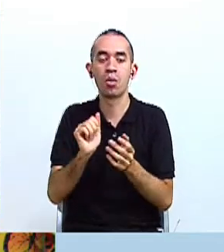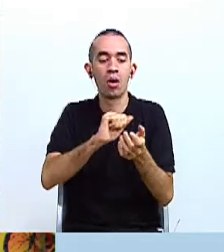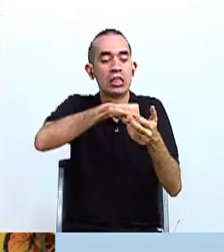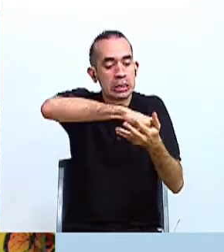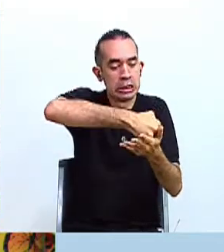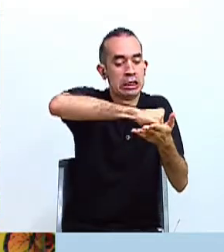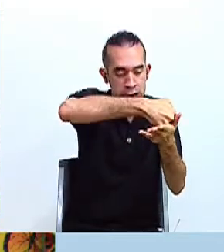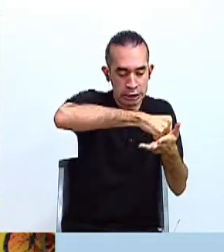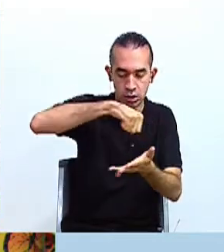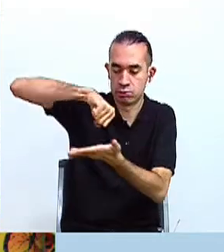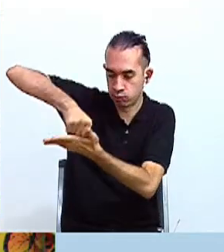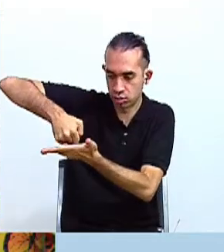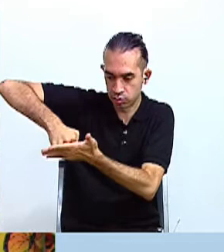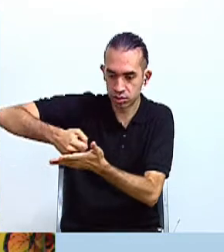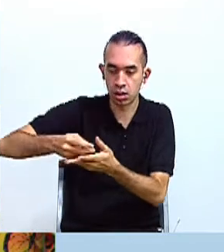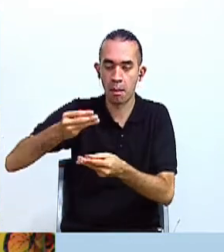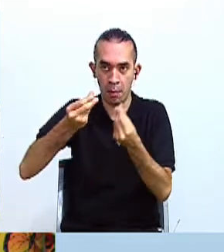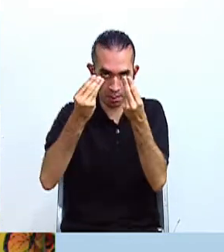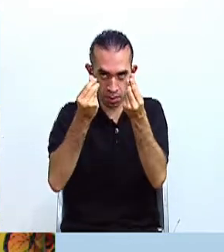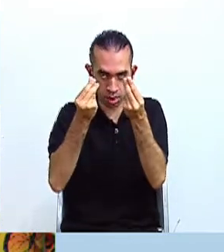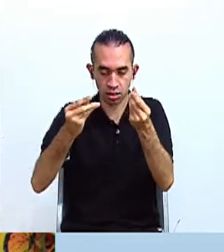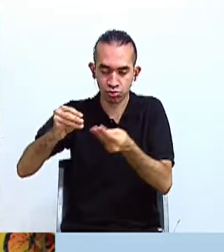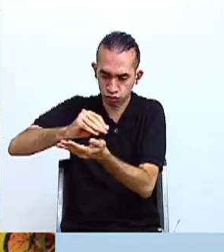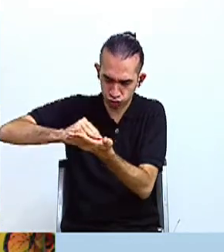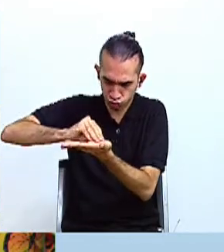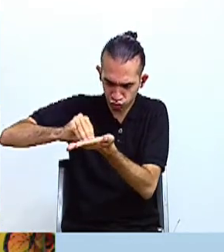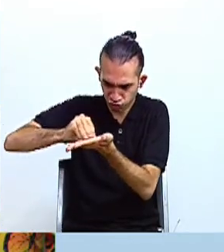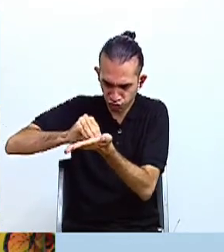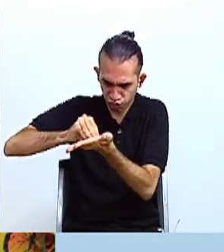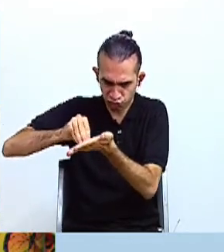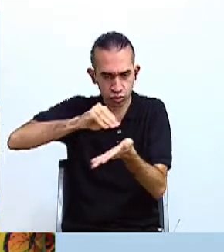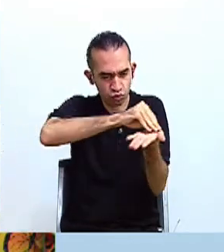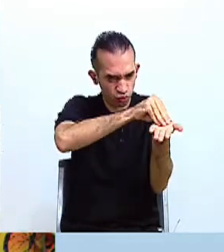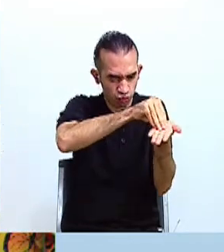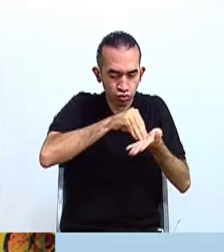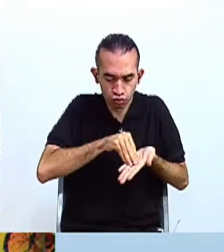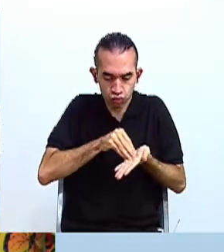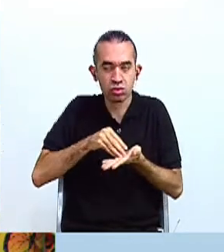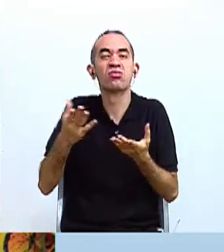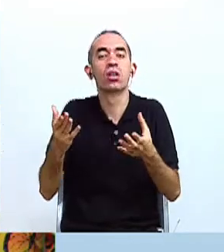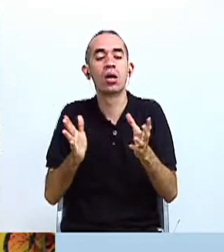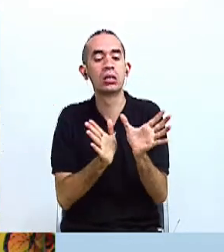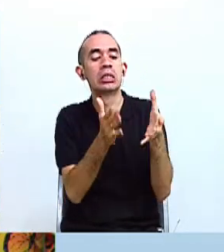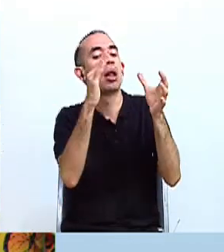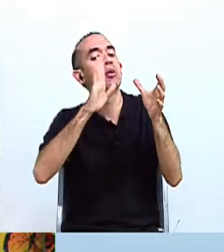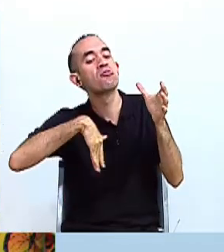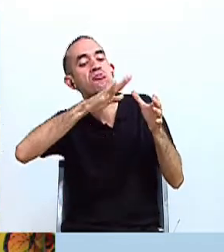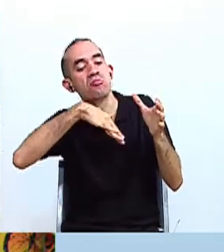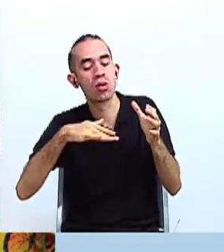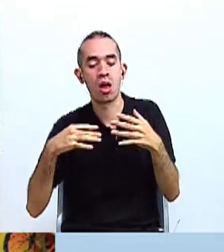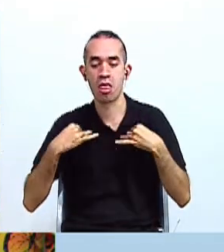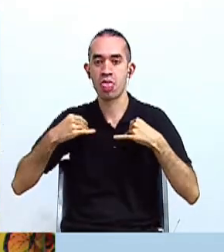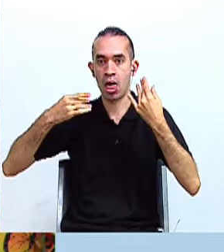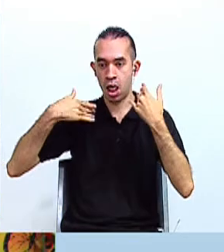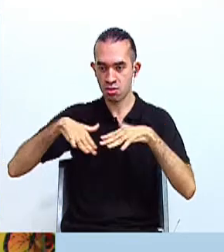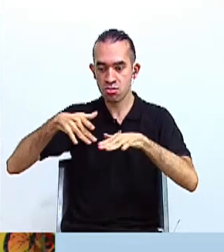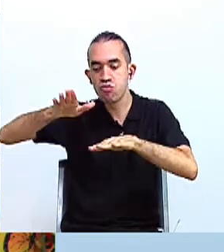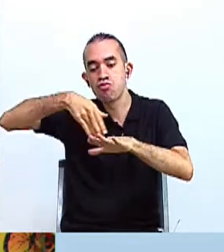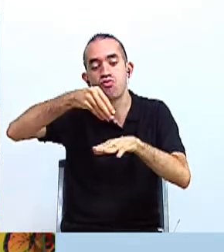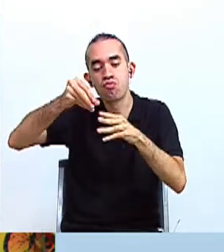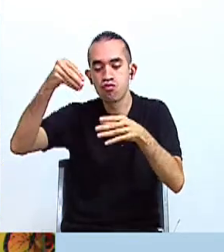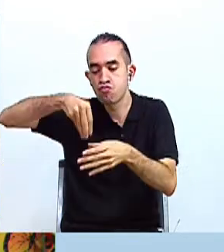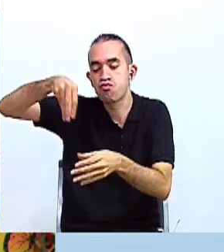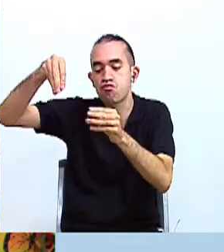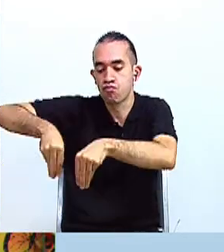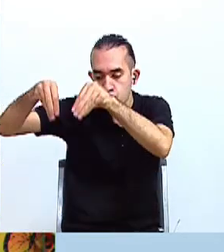que luego se mezclaban manualmente, para poder pintar su cerámica, sus telas, y muchos de los objetos que ellos